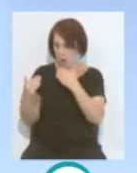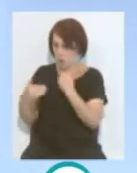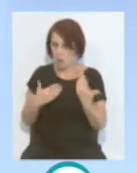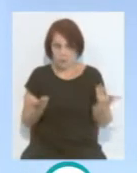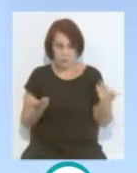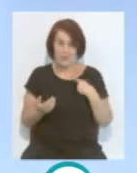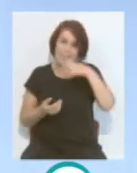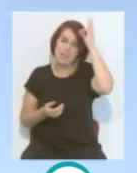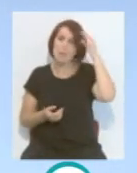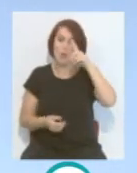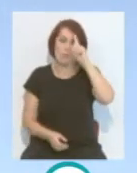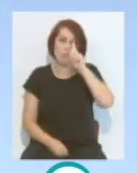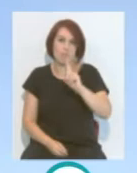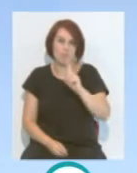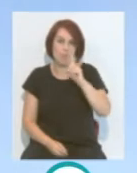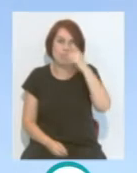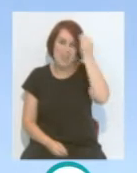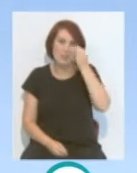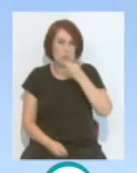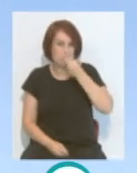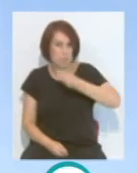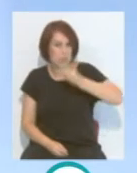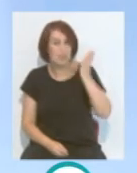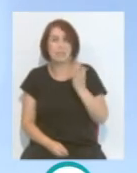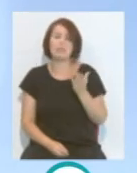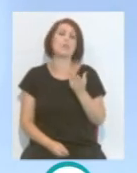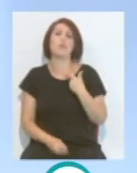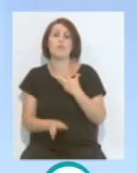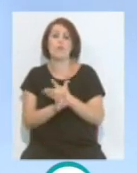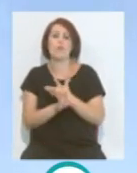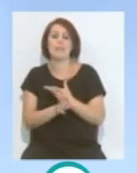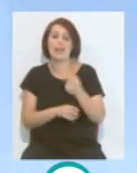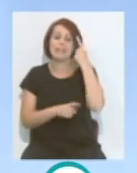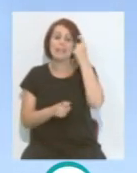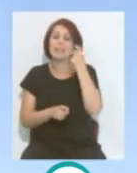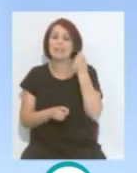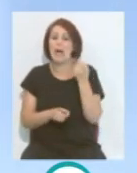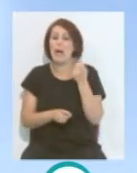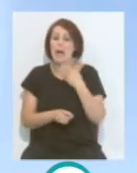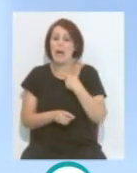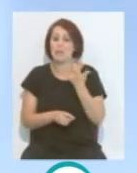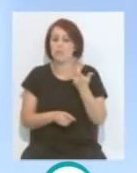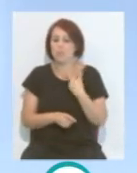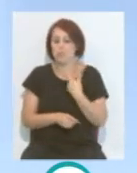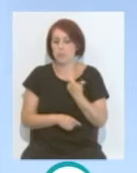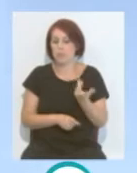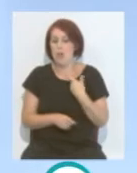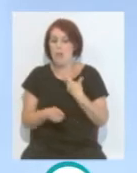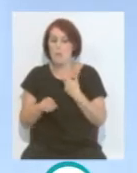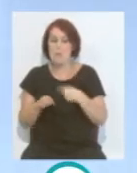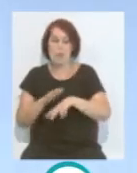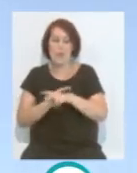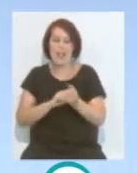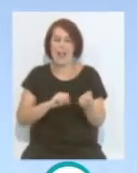me parece genial, ¿no? Creo que es un futbolista que se intenta repetir un poco la fórmula de Ledesma con los futbolistas que estamos hablando actualmente, ¿no? Con